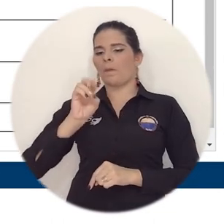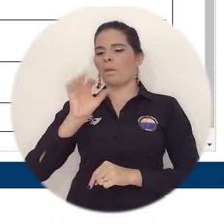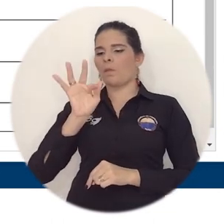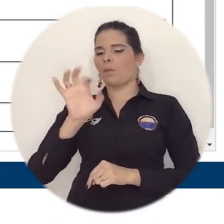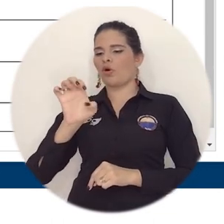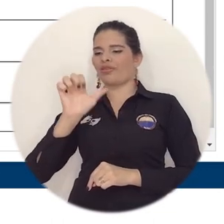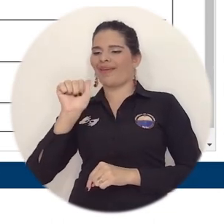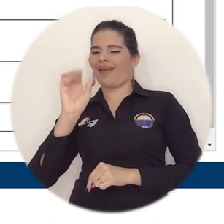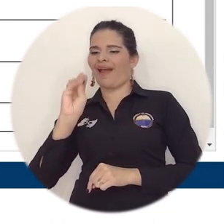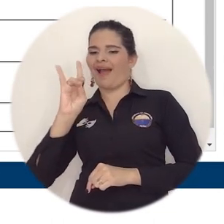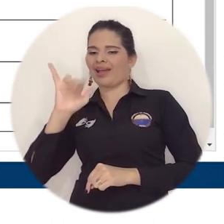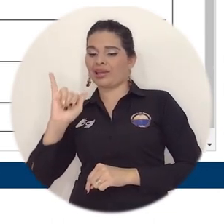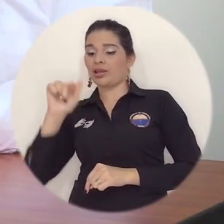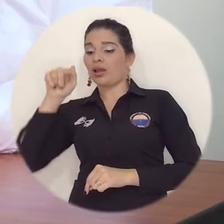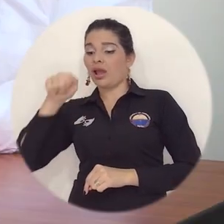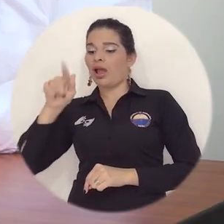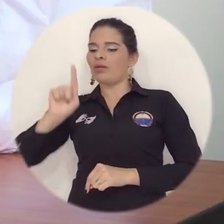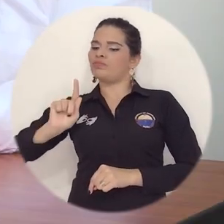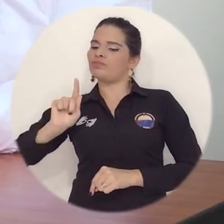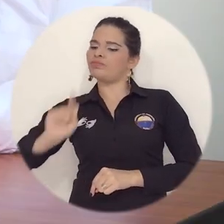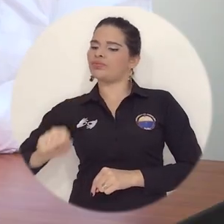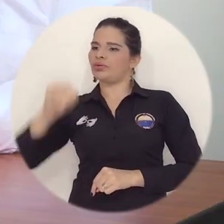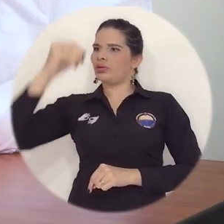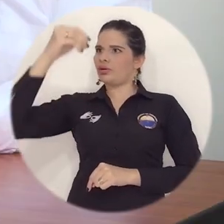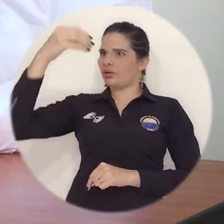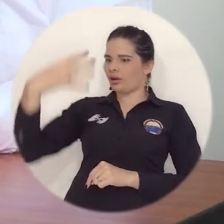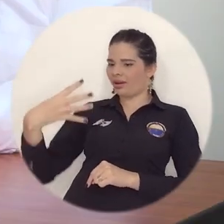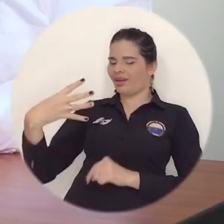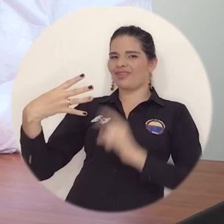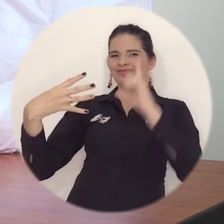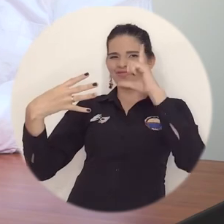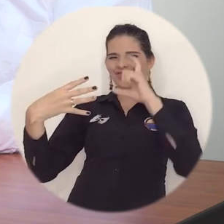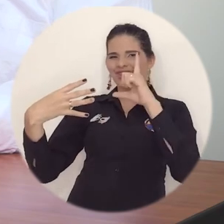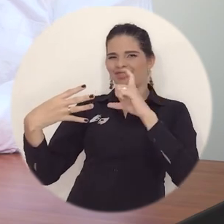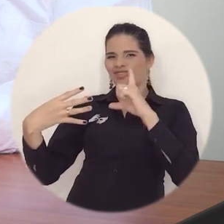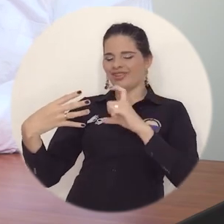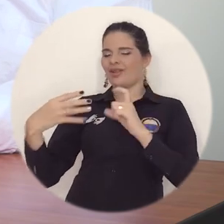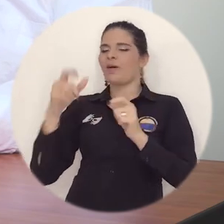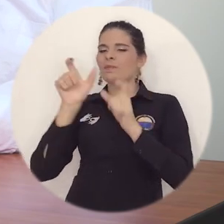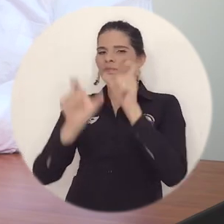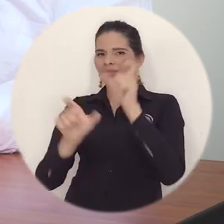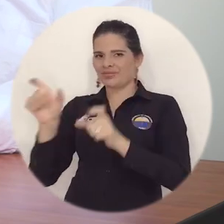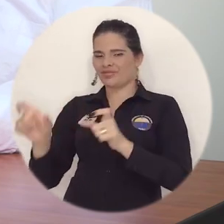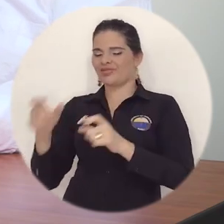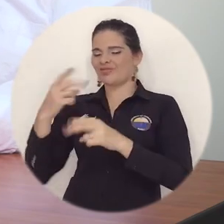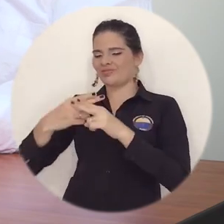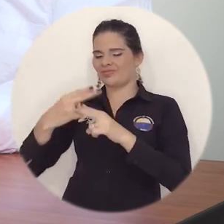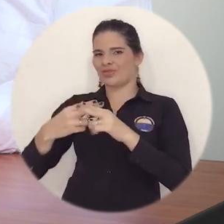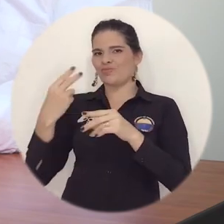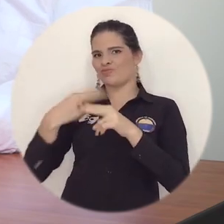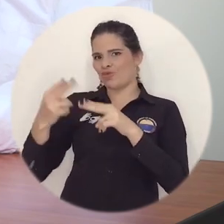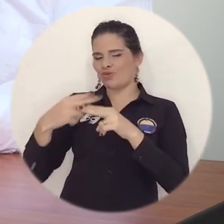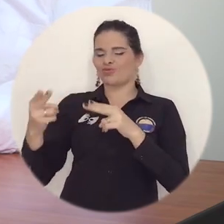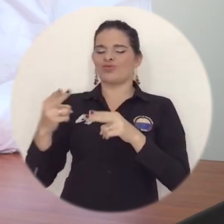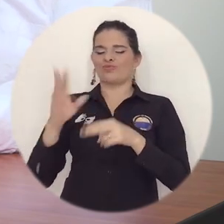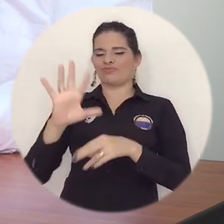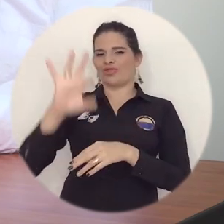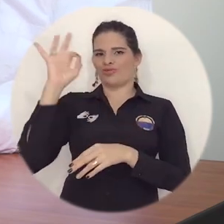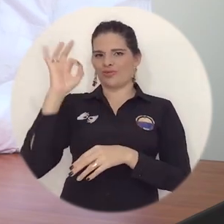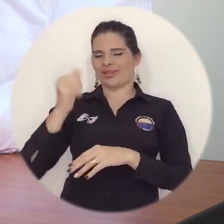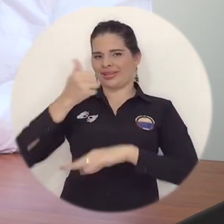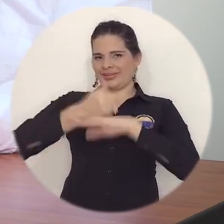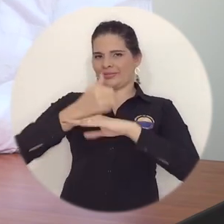candidatos habilitados para participar en la consulta, para ser elegidos. Posteriormente el usuario hace